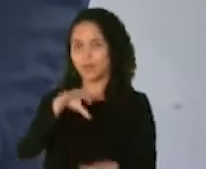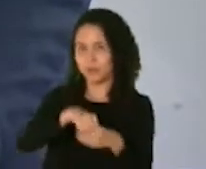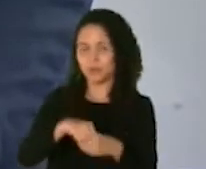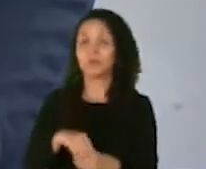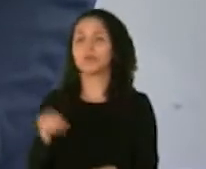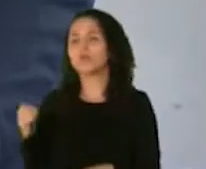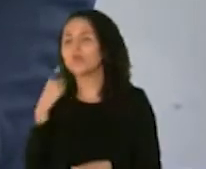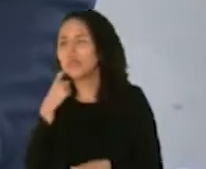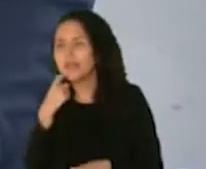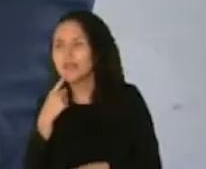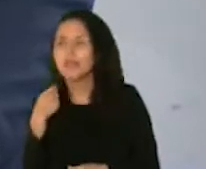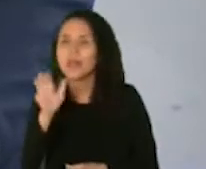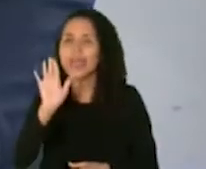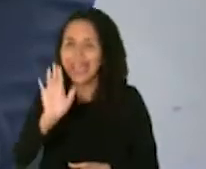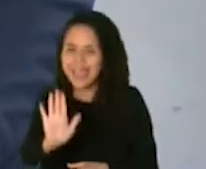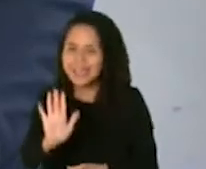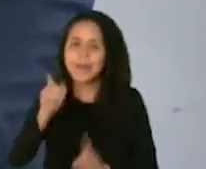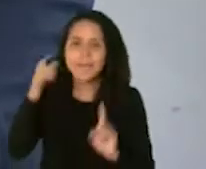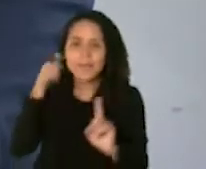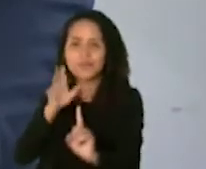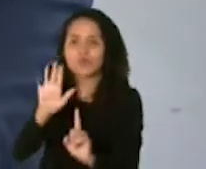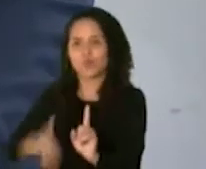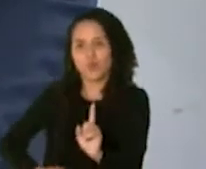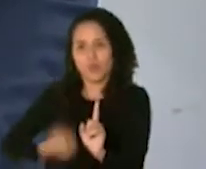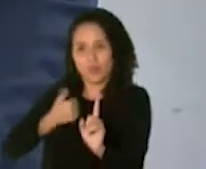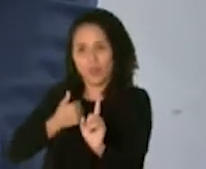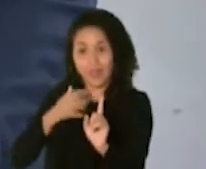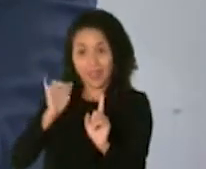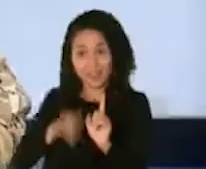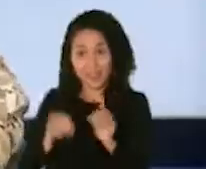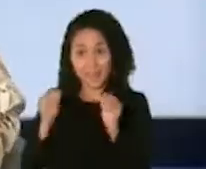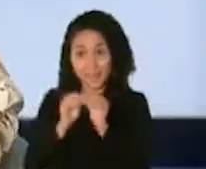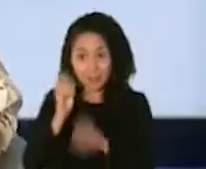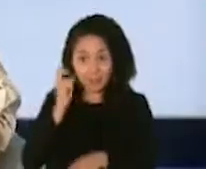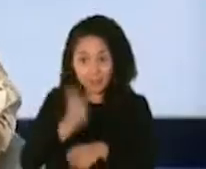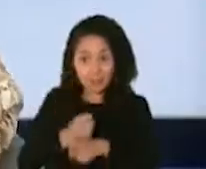de su vida. ¿Esta va a ser más difícil que María?